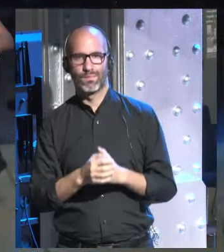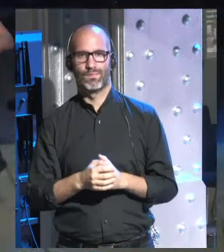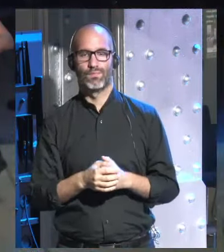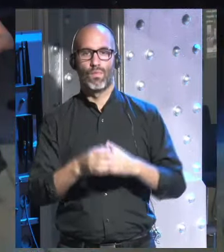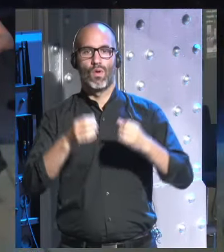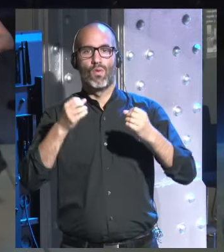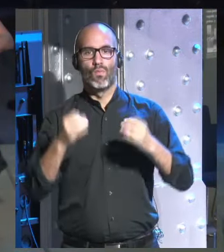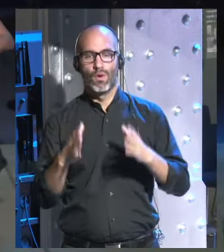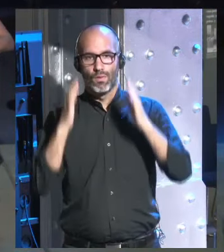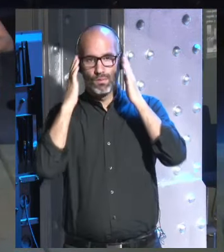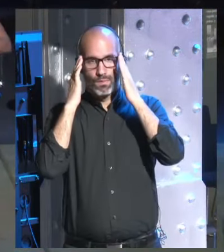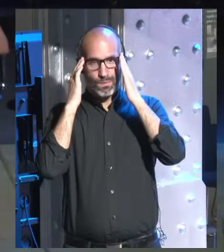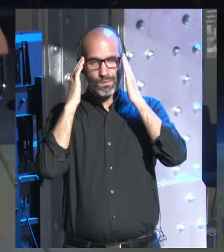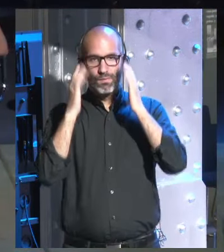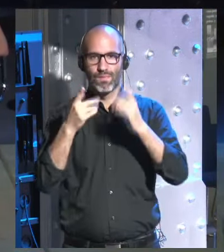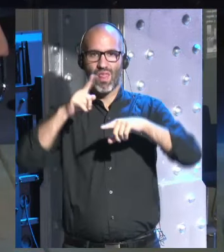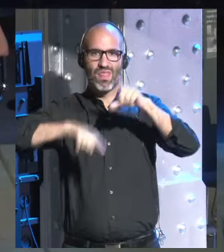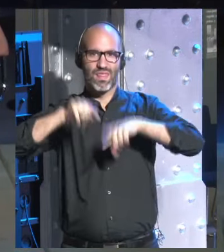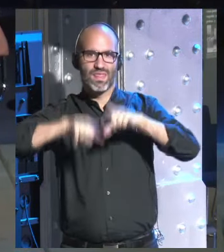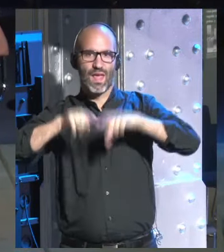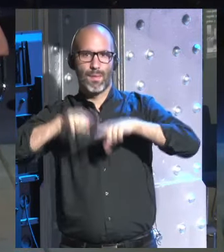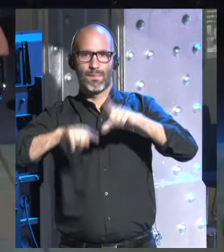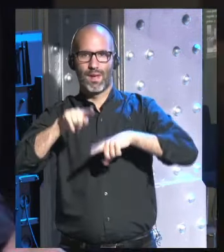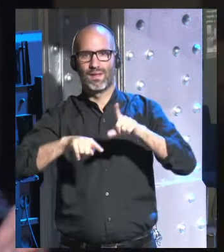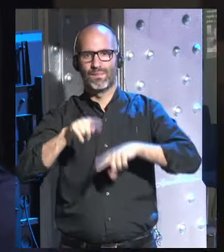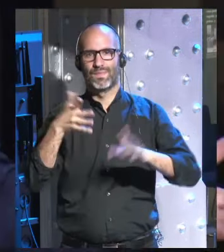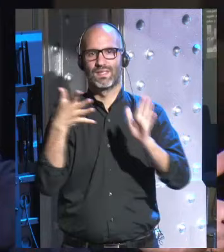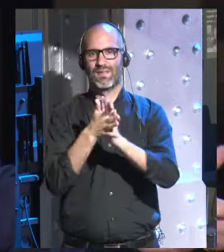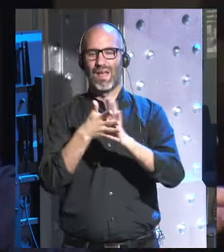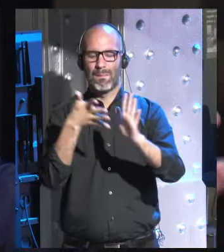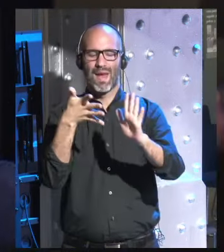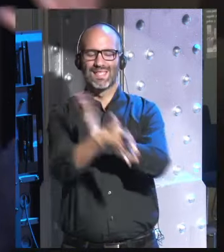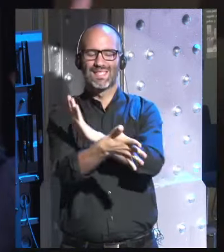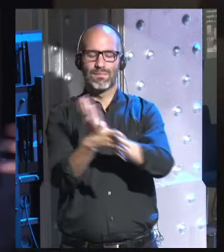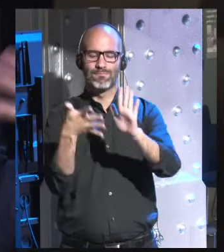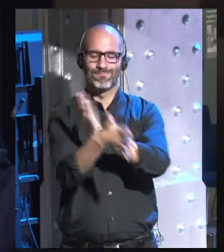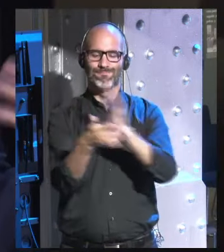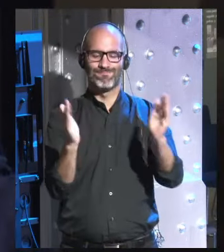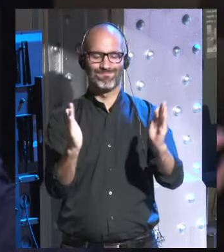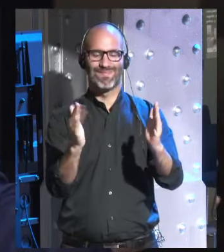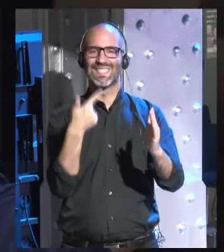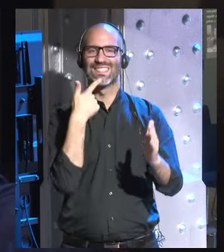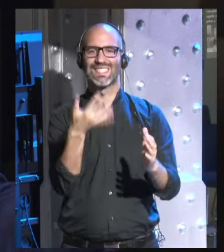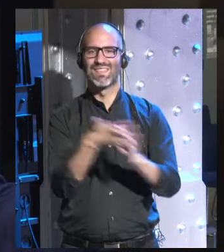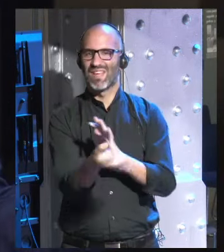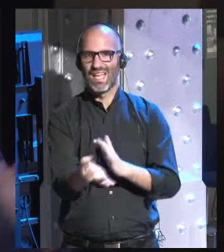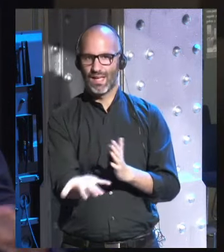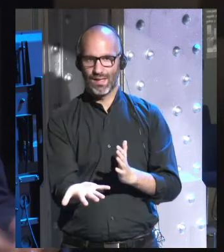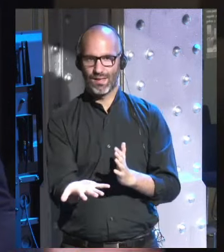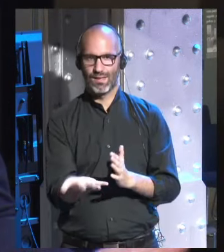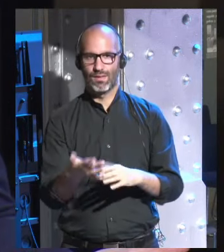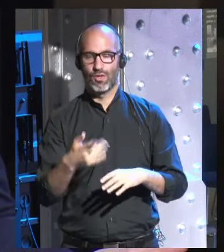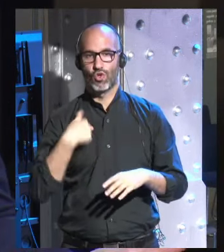bueno eso depende de lo que quieras decir cuando dices para siempre creo que todos nosotros